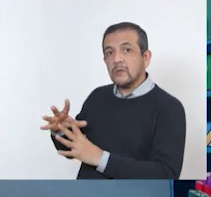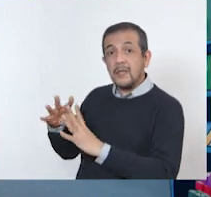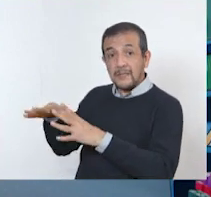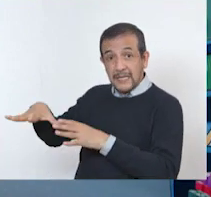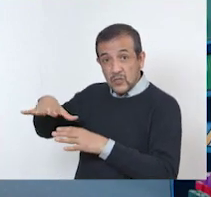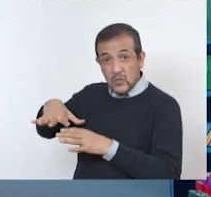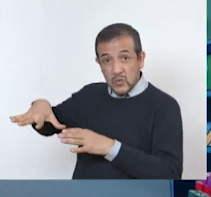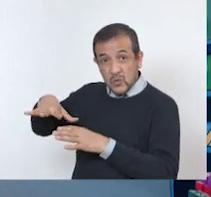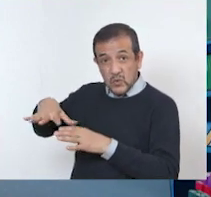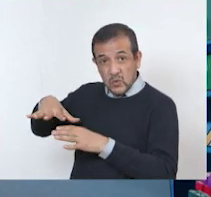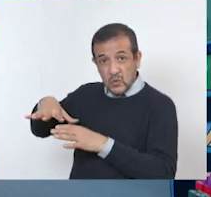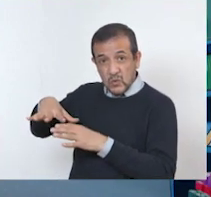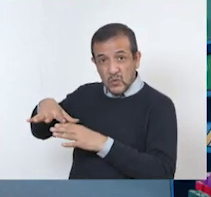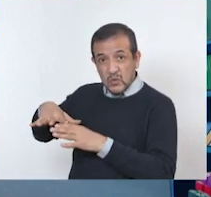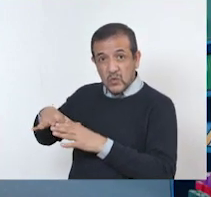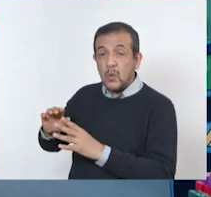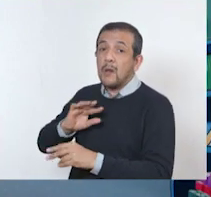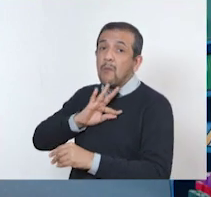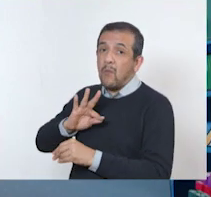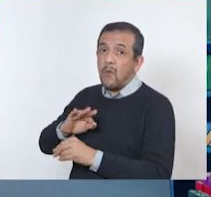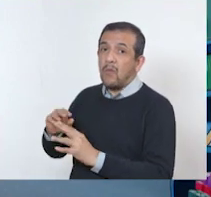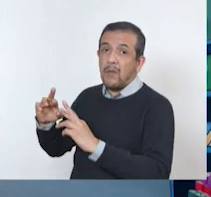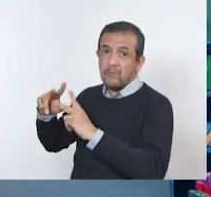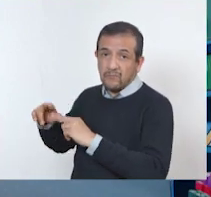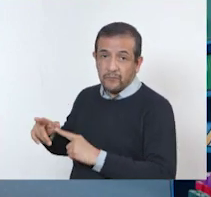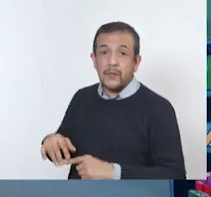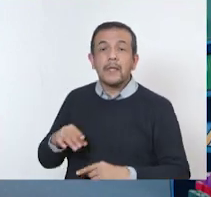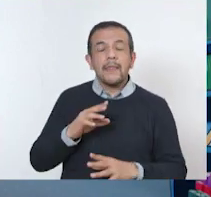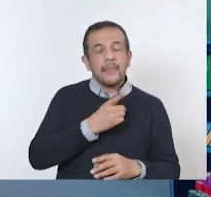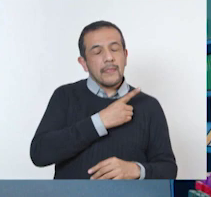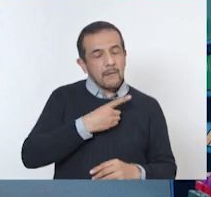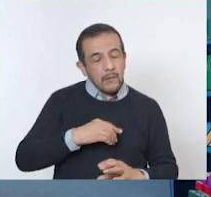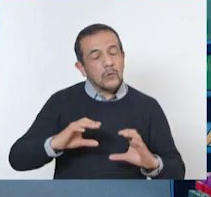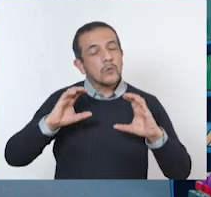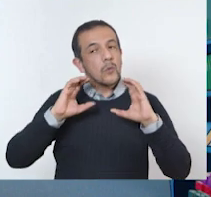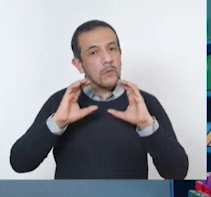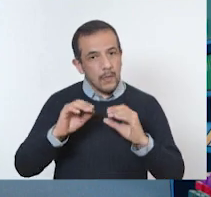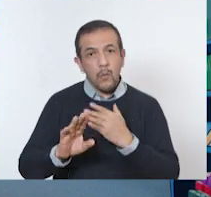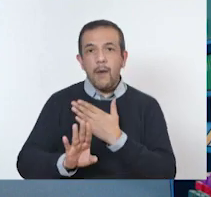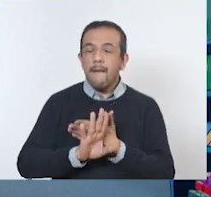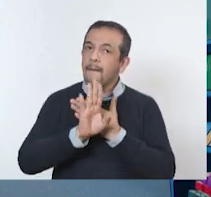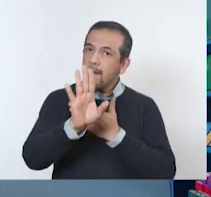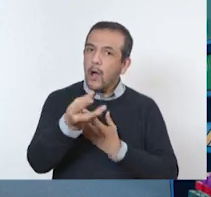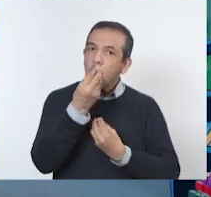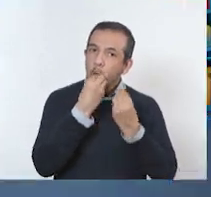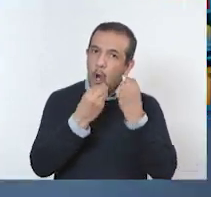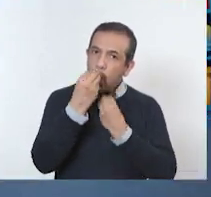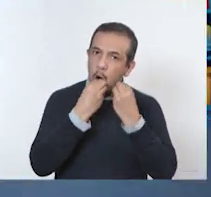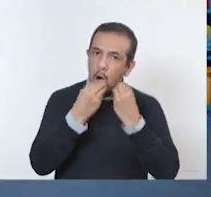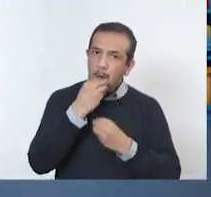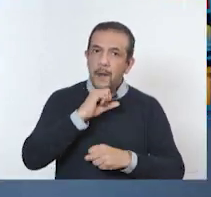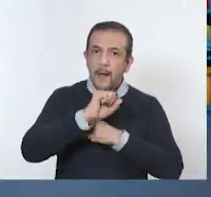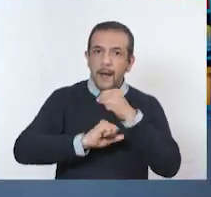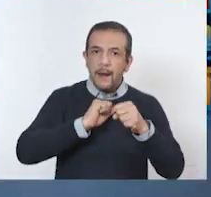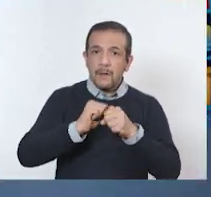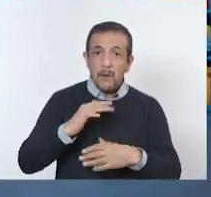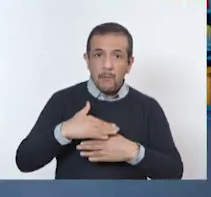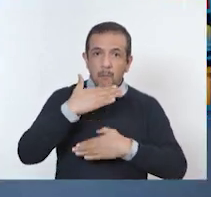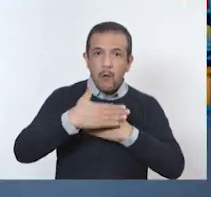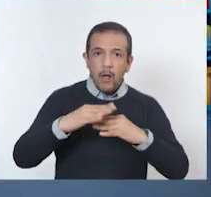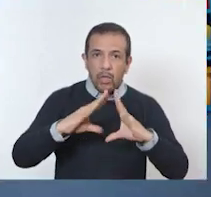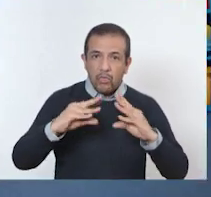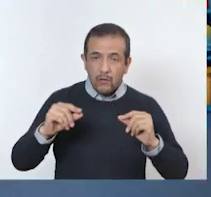evitar comprar o comer animales en peligro de extinción. Déjeme lo punto. Muy bien, o productos